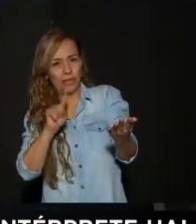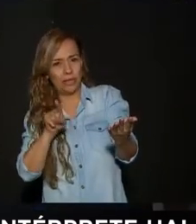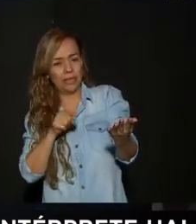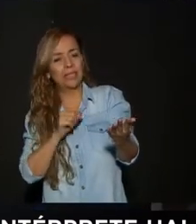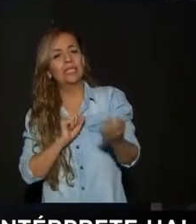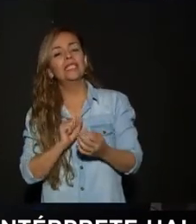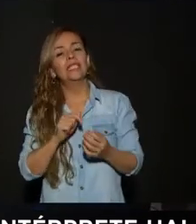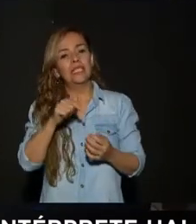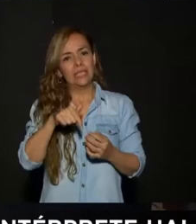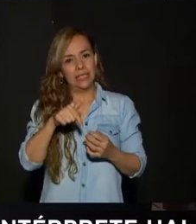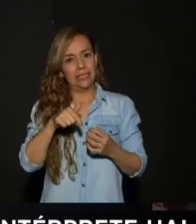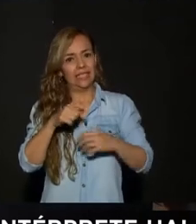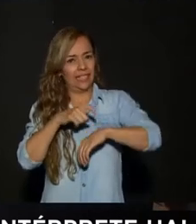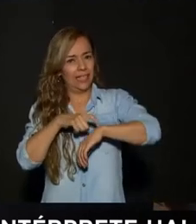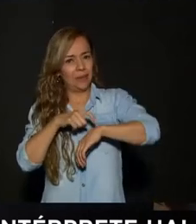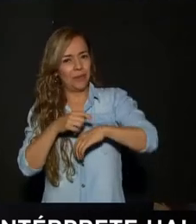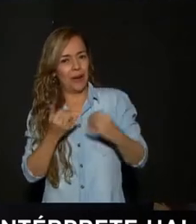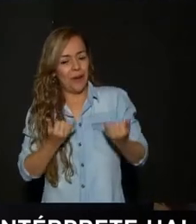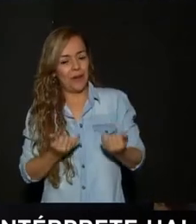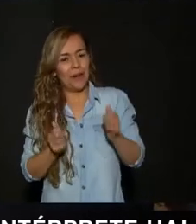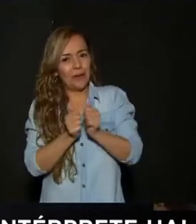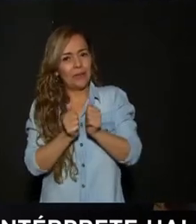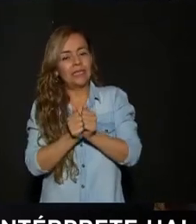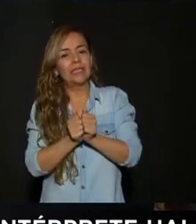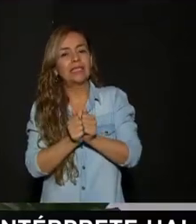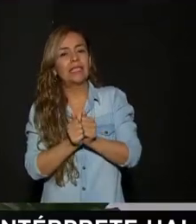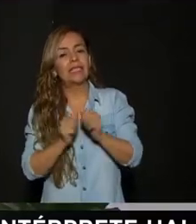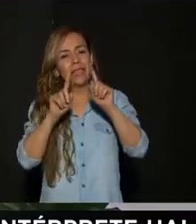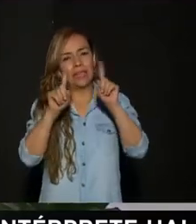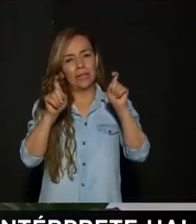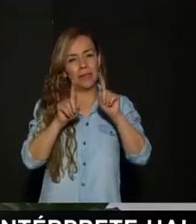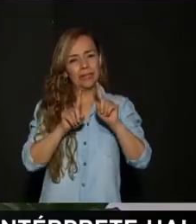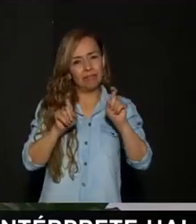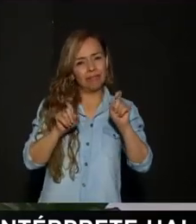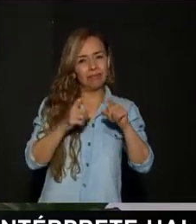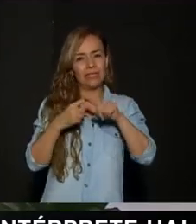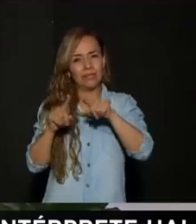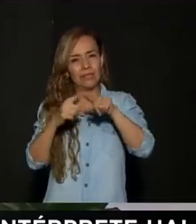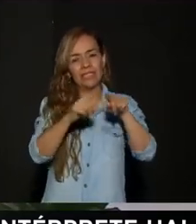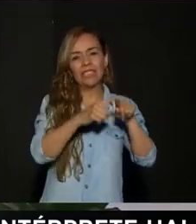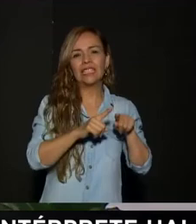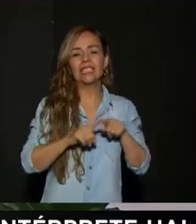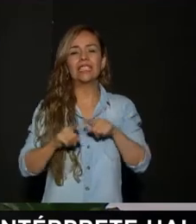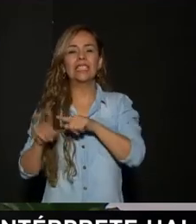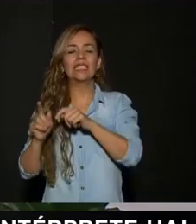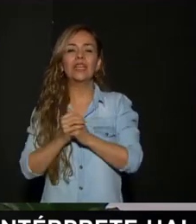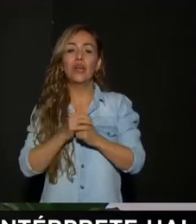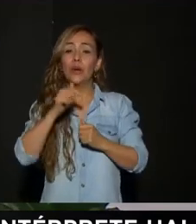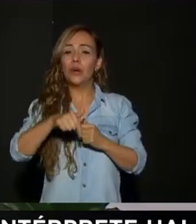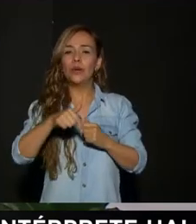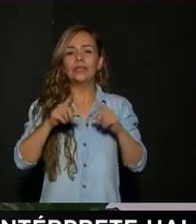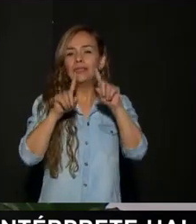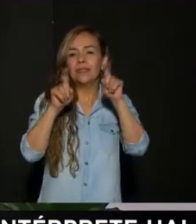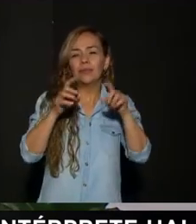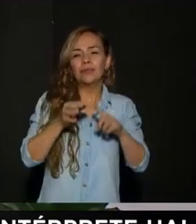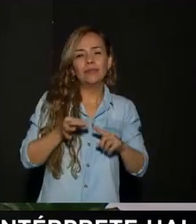Acompañándome Durante estas sesiones Hablando De diferentes temas En fin Del debate Pero hoy vamos a tener Algo muy